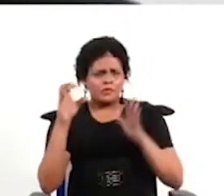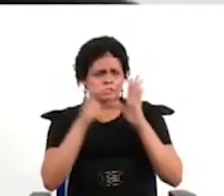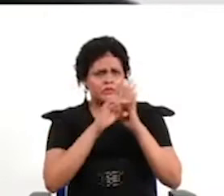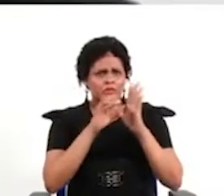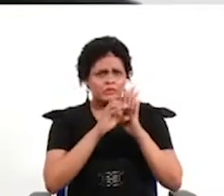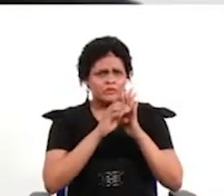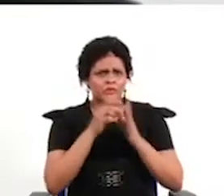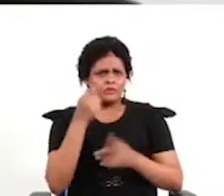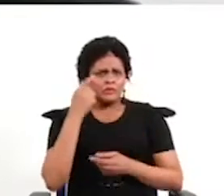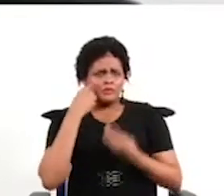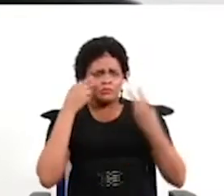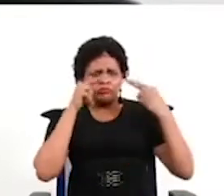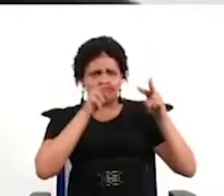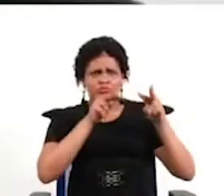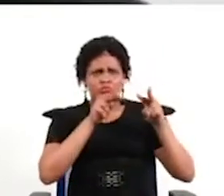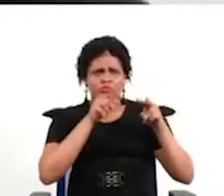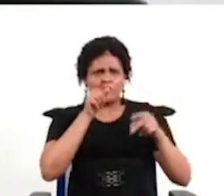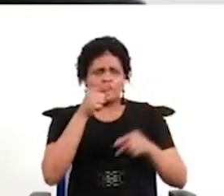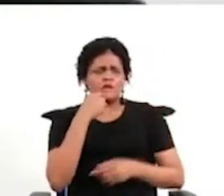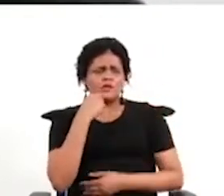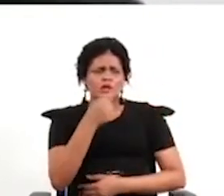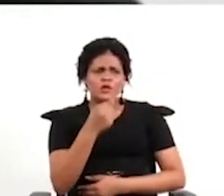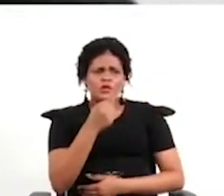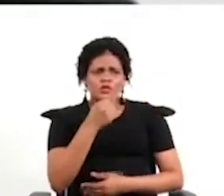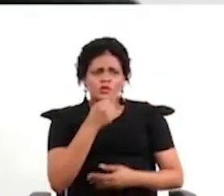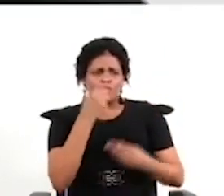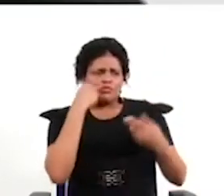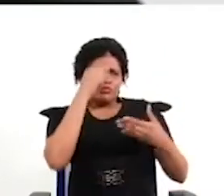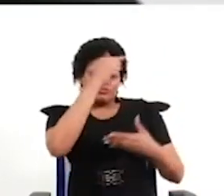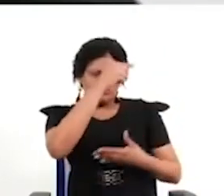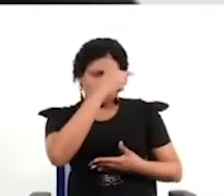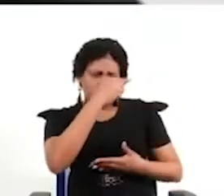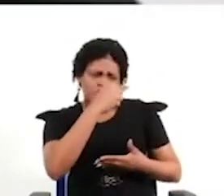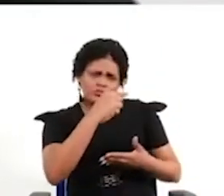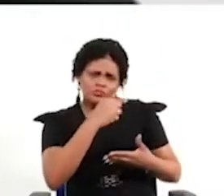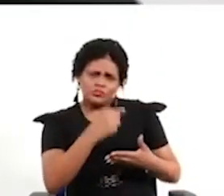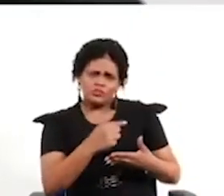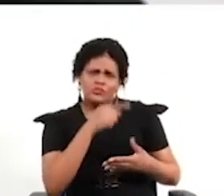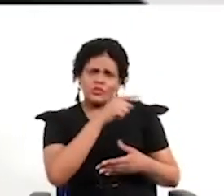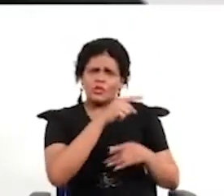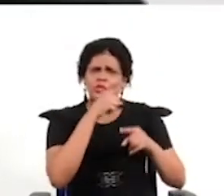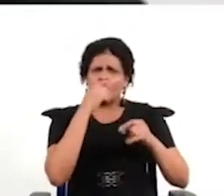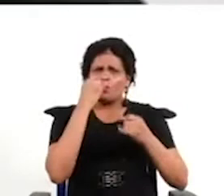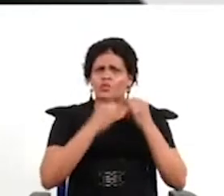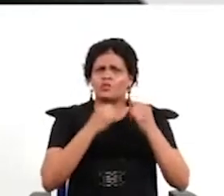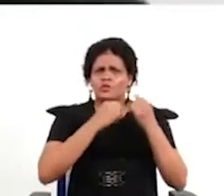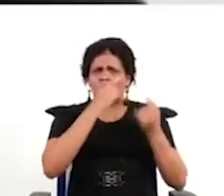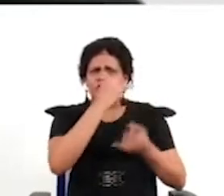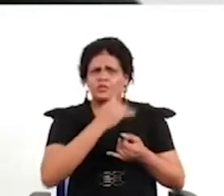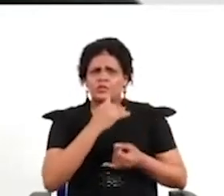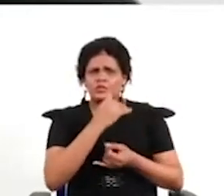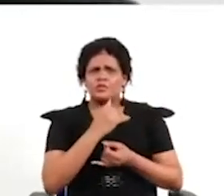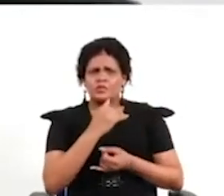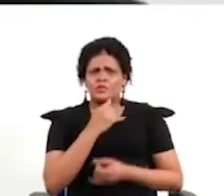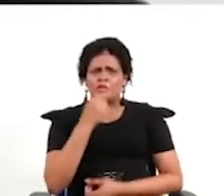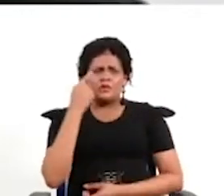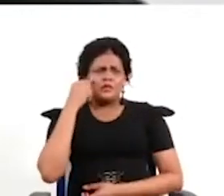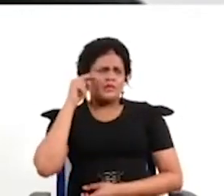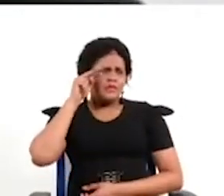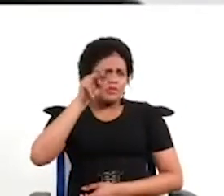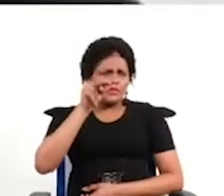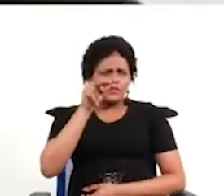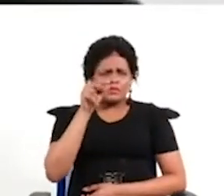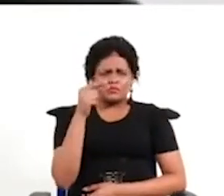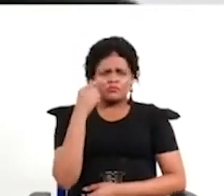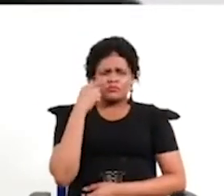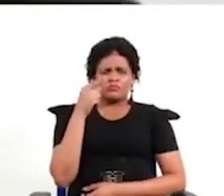de los que usted lista donde parece que se hace bien esa última parte a mí me llama la atención que uno de